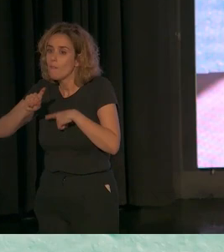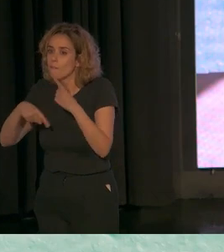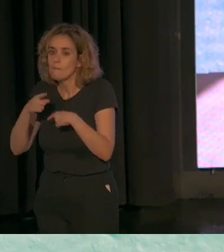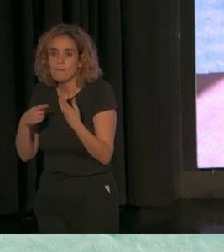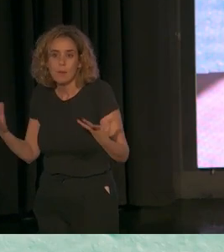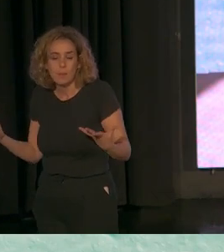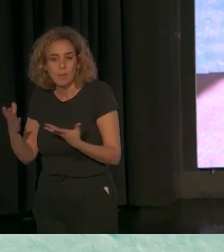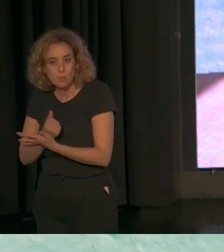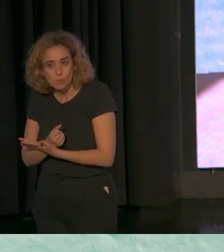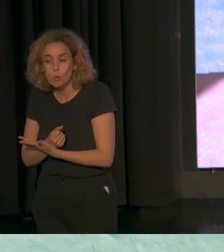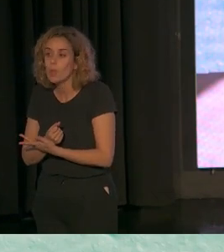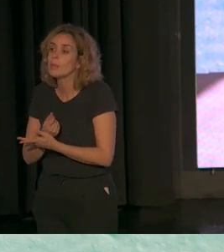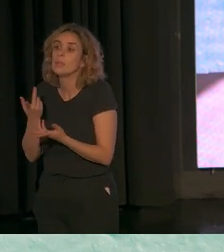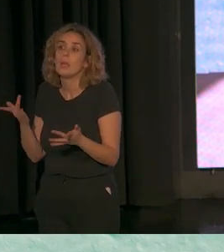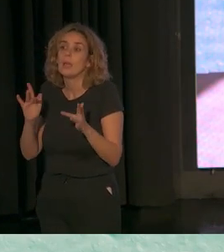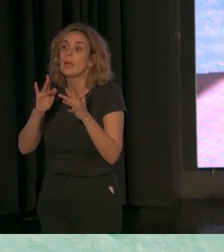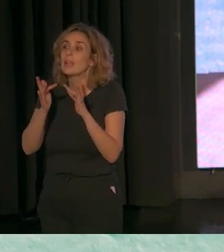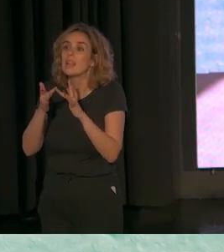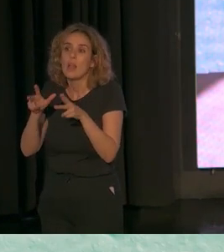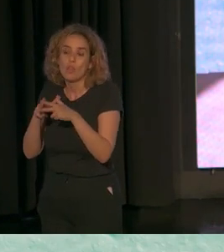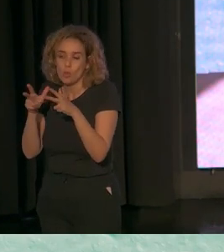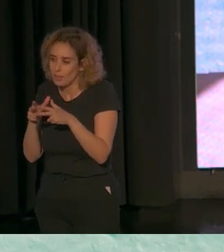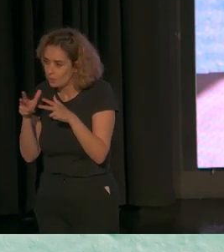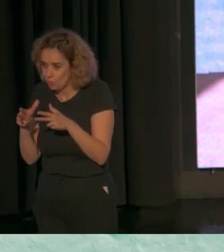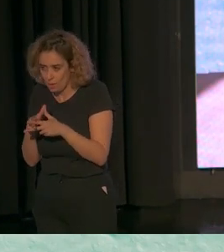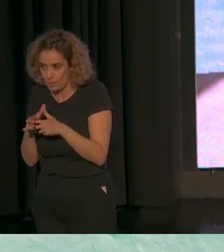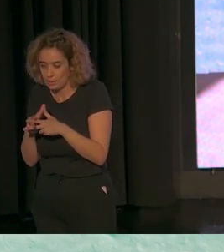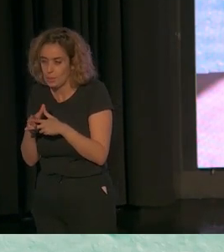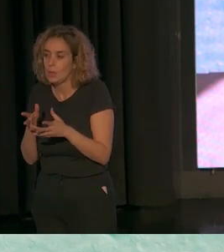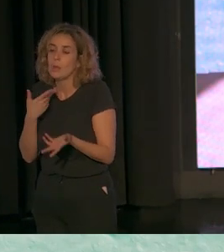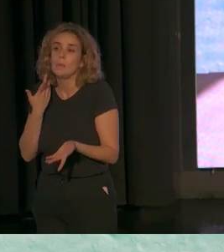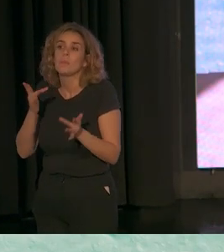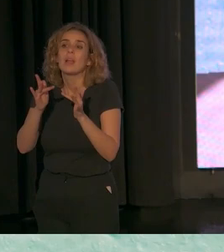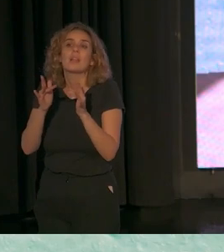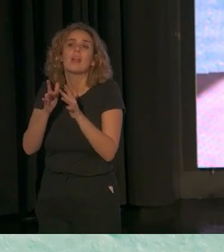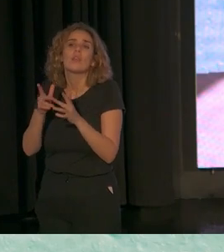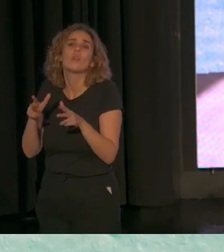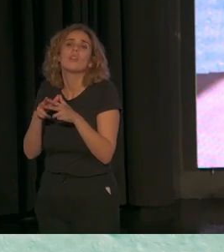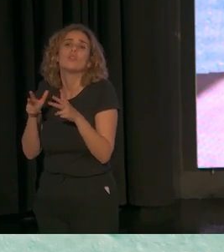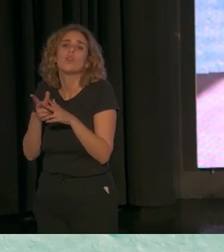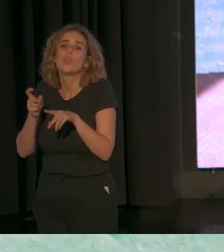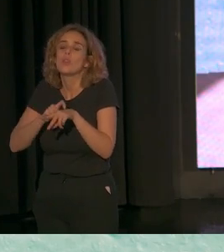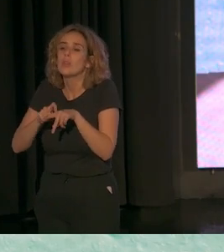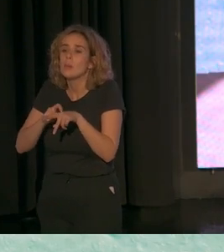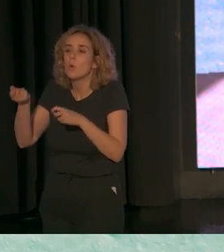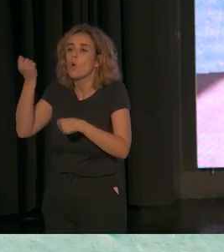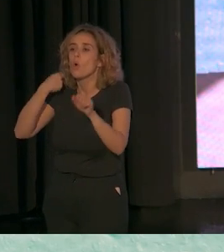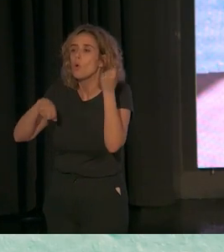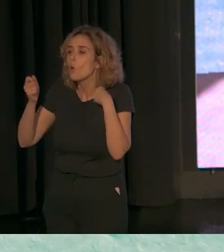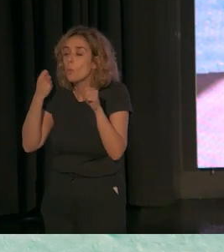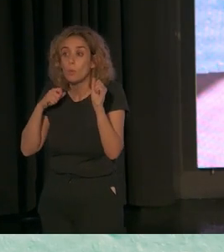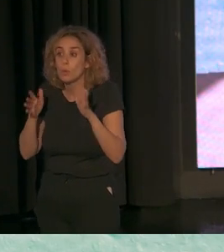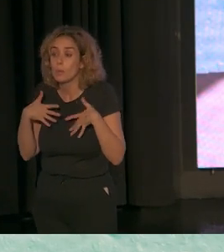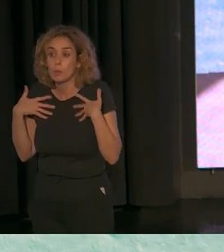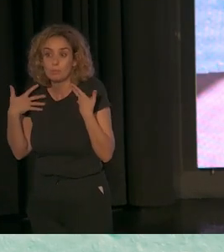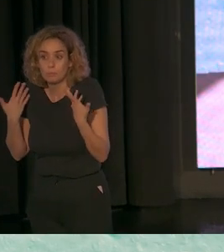entrevistado es las relaciones sociales. Entendiendo por relaciones sociales el tipo de comportamiento esperable